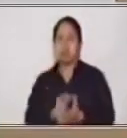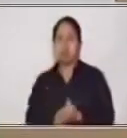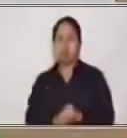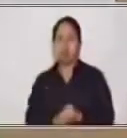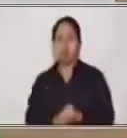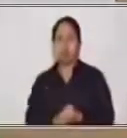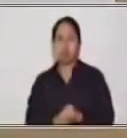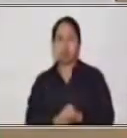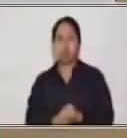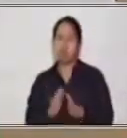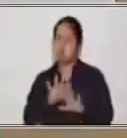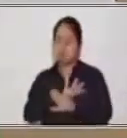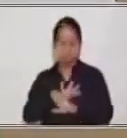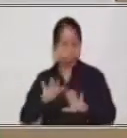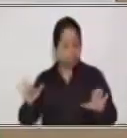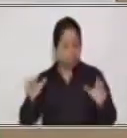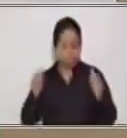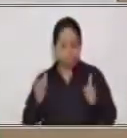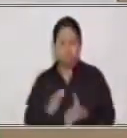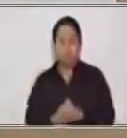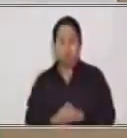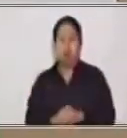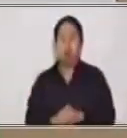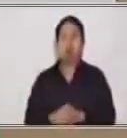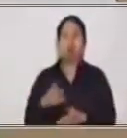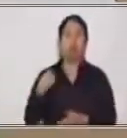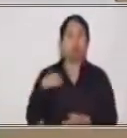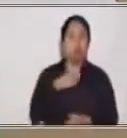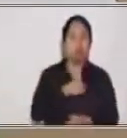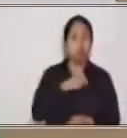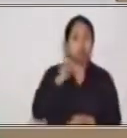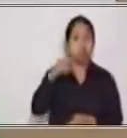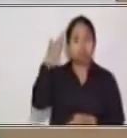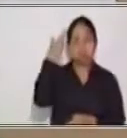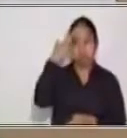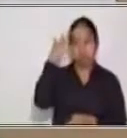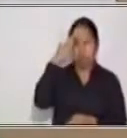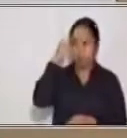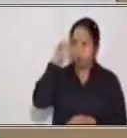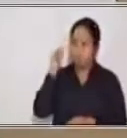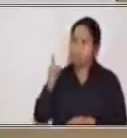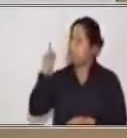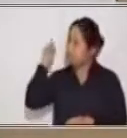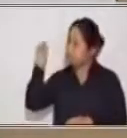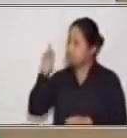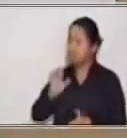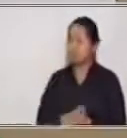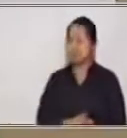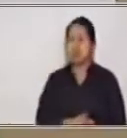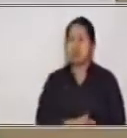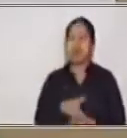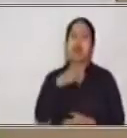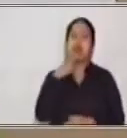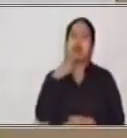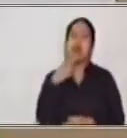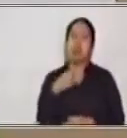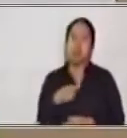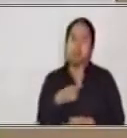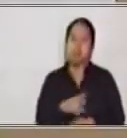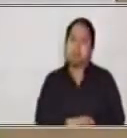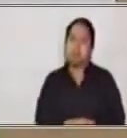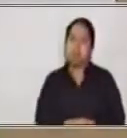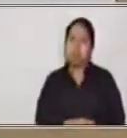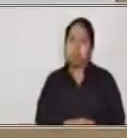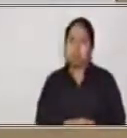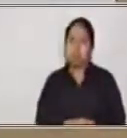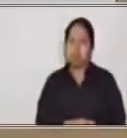0, 0. Lo que nos interesa es esto, esto nos interesa, la respuesta a